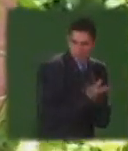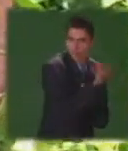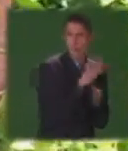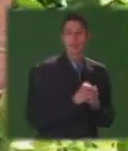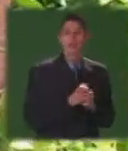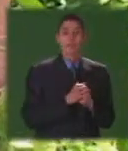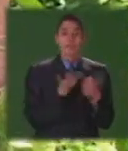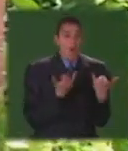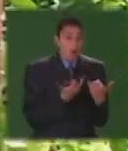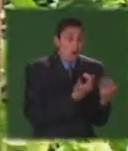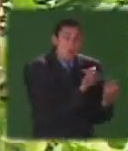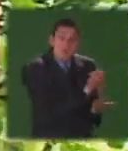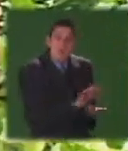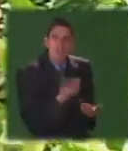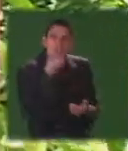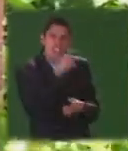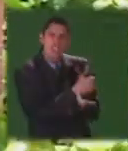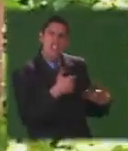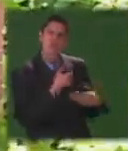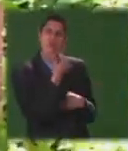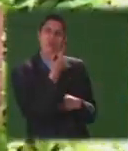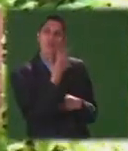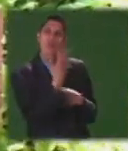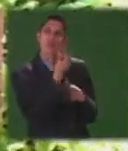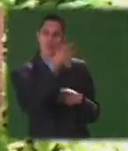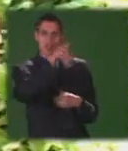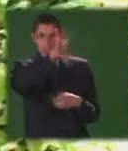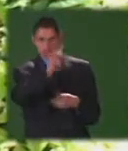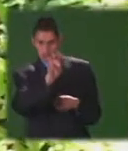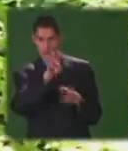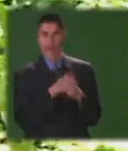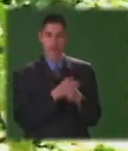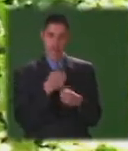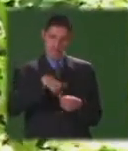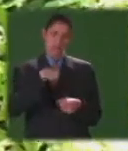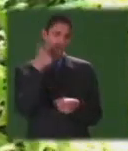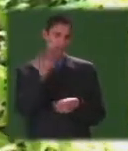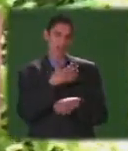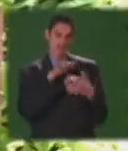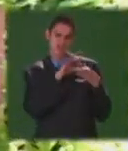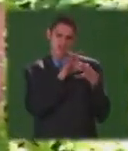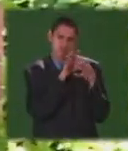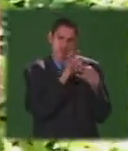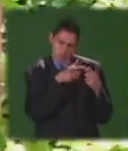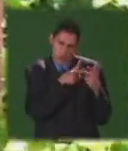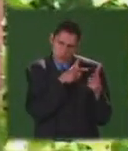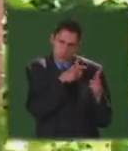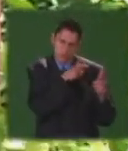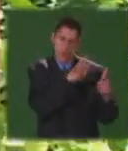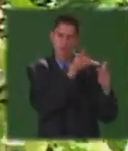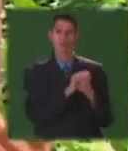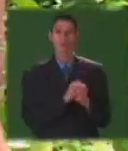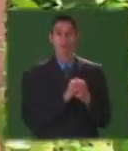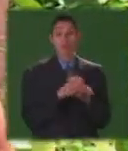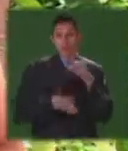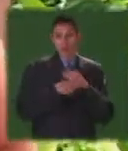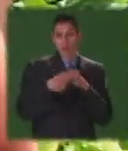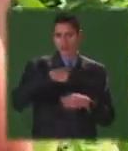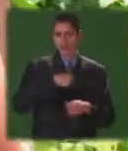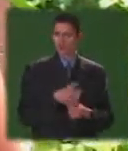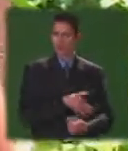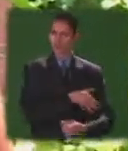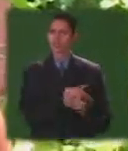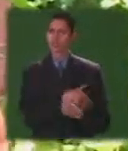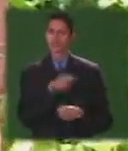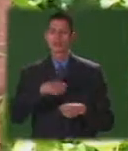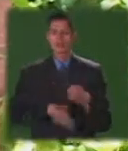momento tenemos 18 niños de pronto somos los que más hemos luchado y los que más hemos tenido como el valor para